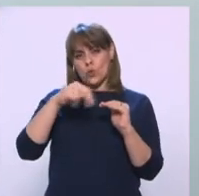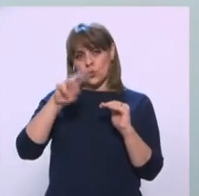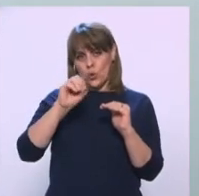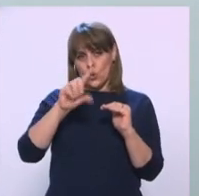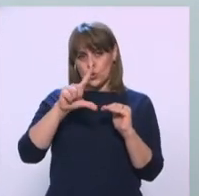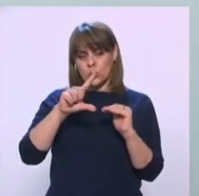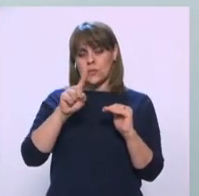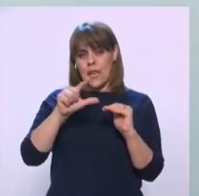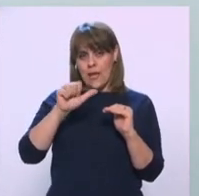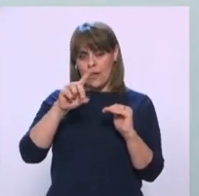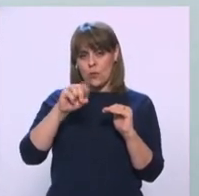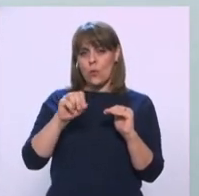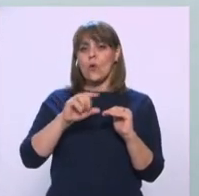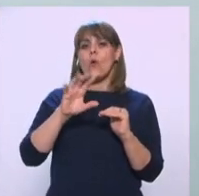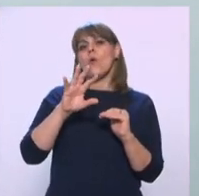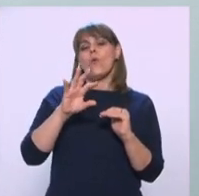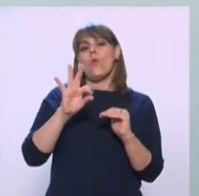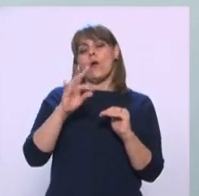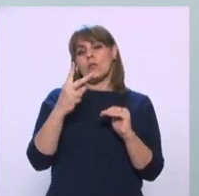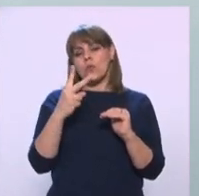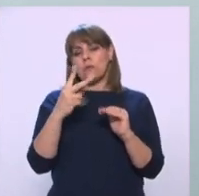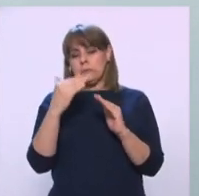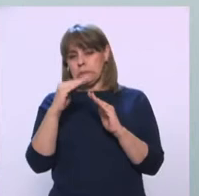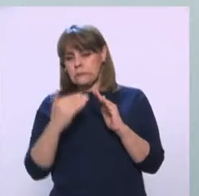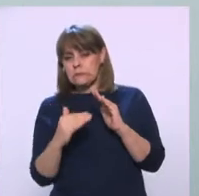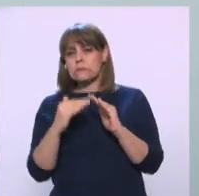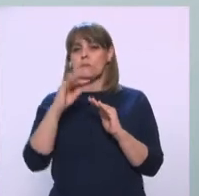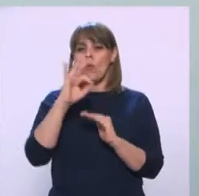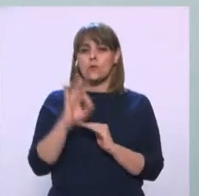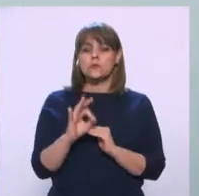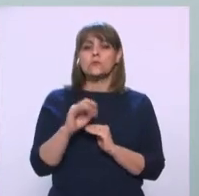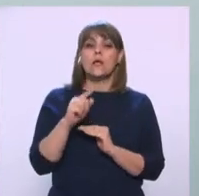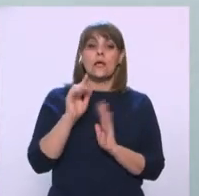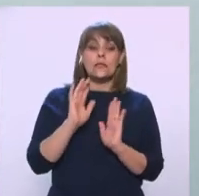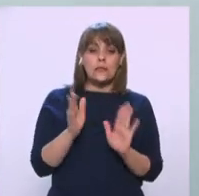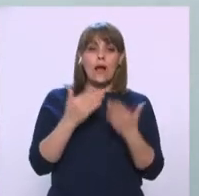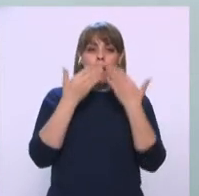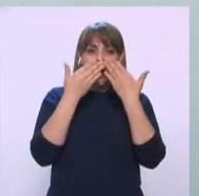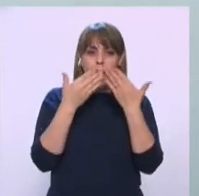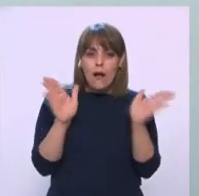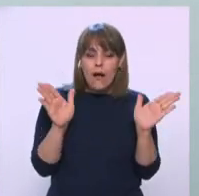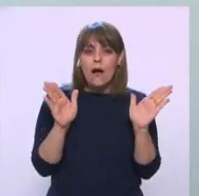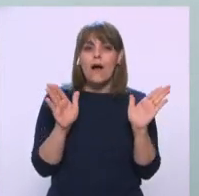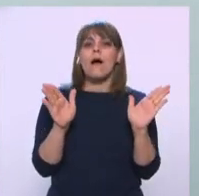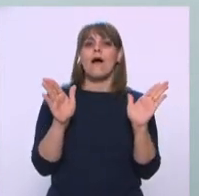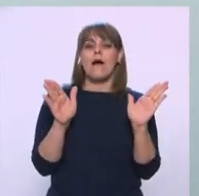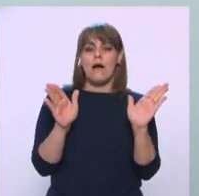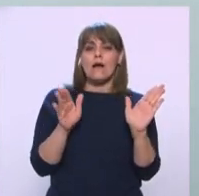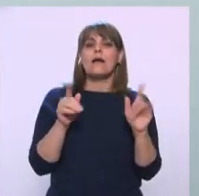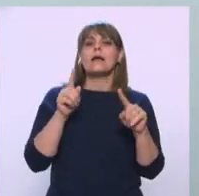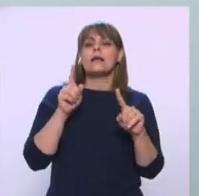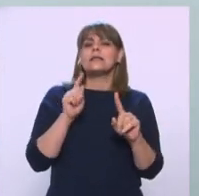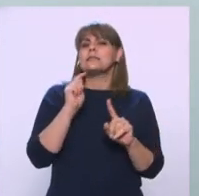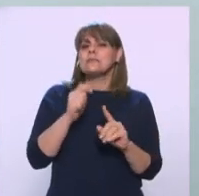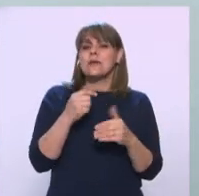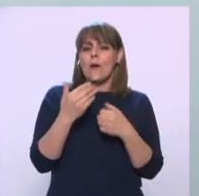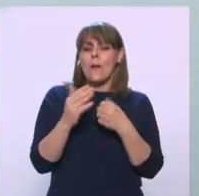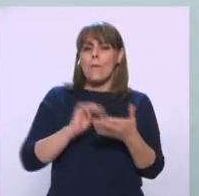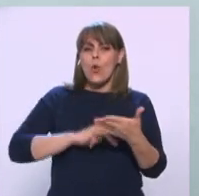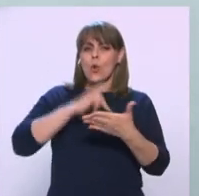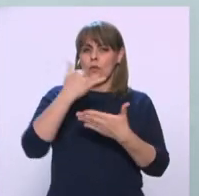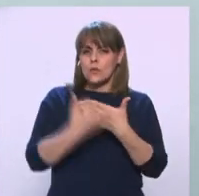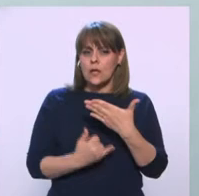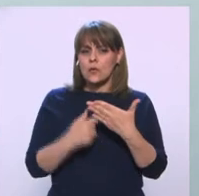.4% de esas mismas preferencias Pues ya se despeja el panorama Se da un poquito más de certidumbre Para lo que será el proyecto